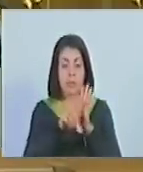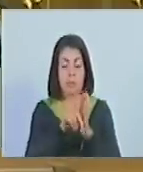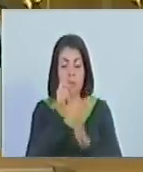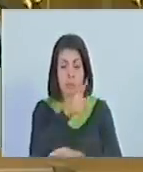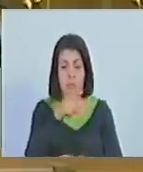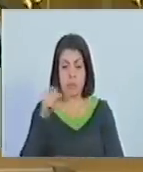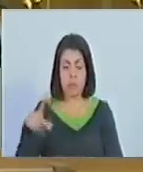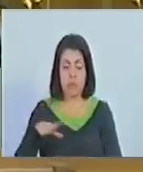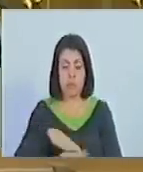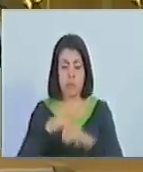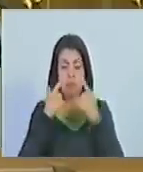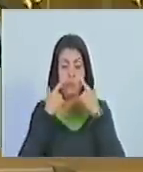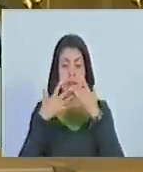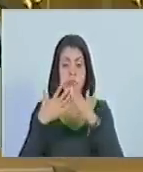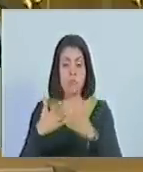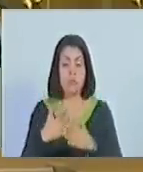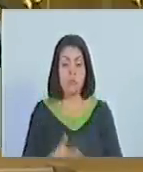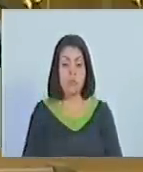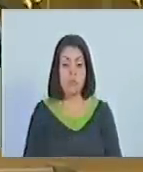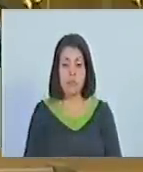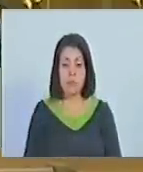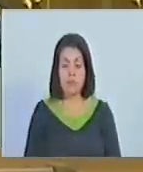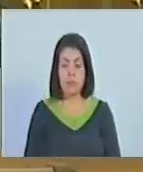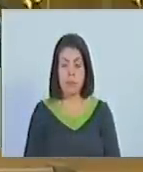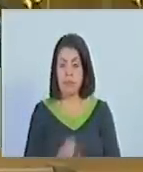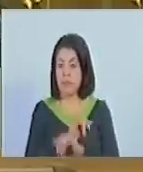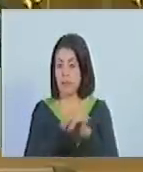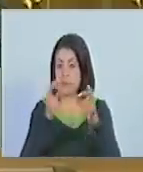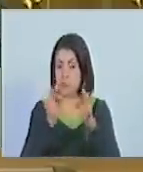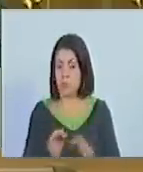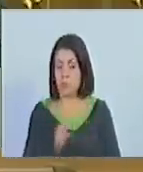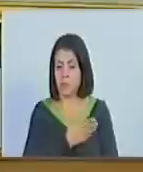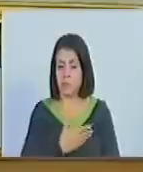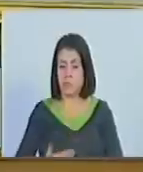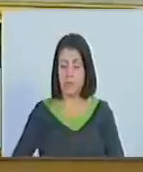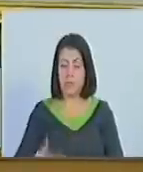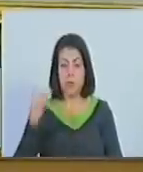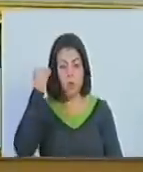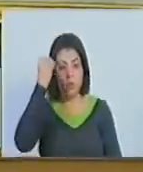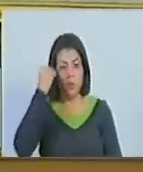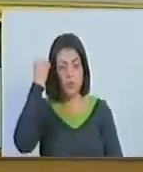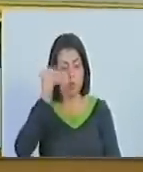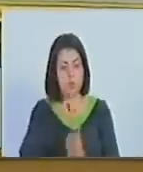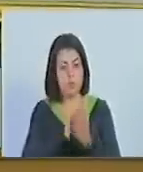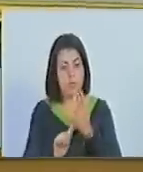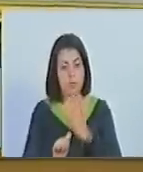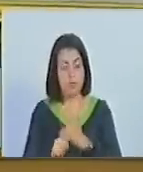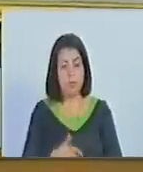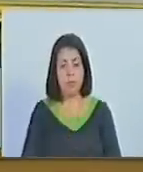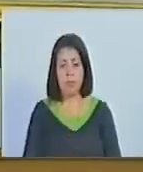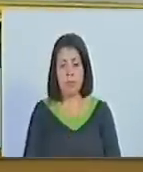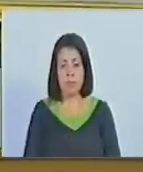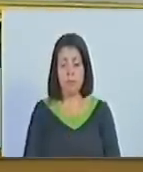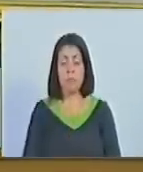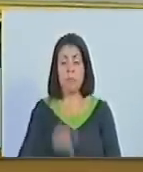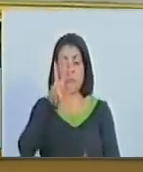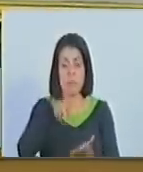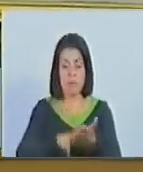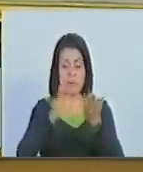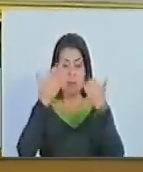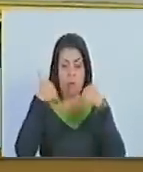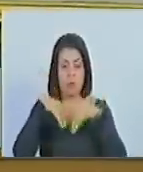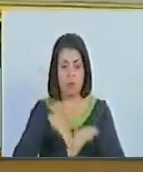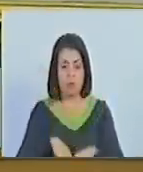11 de la ley de publicaciones oficiales. Es todo, señor presidente. En consideración el artículo. Aprobado.